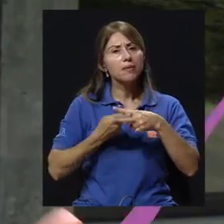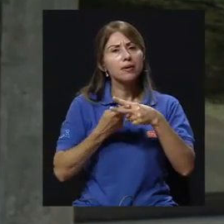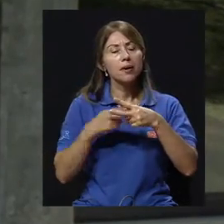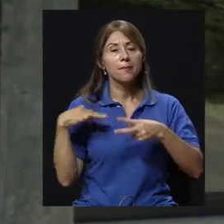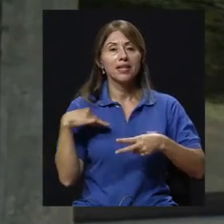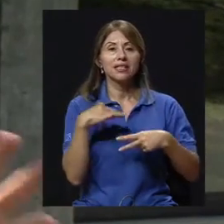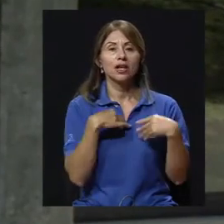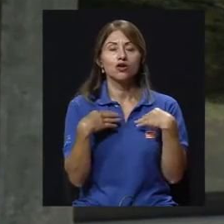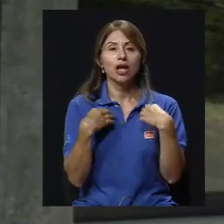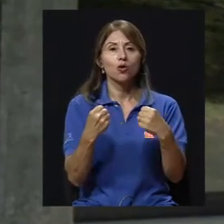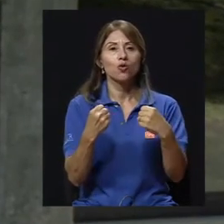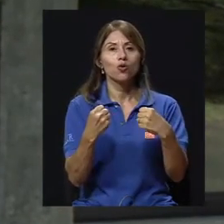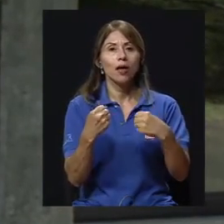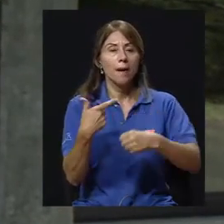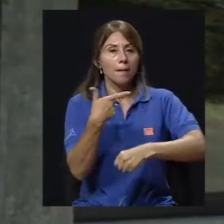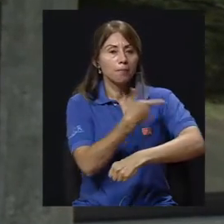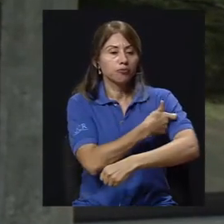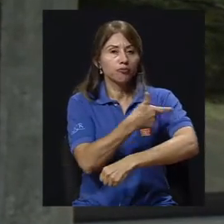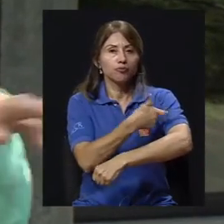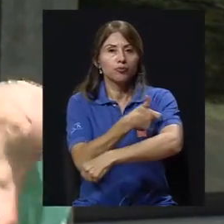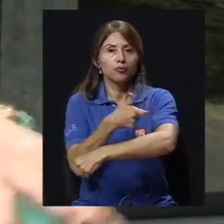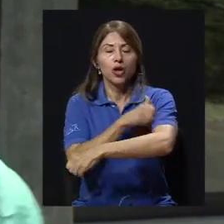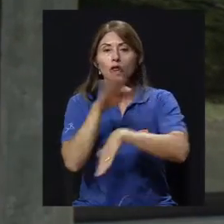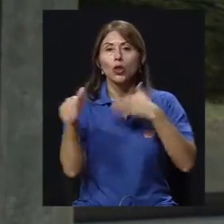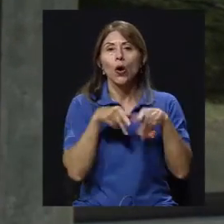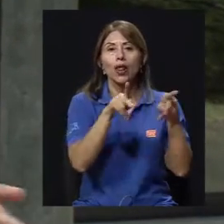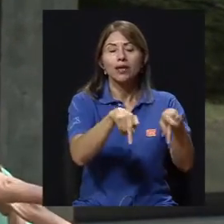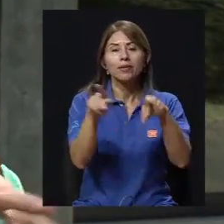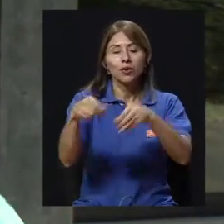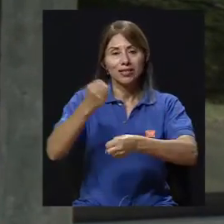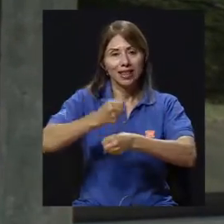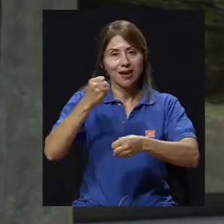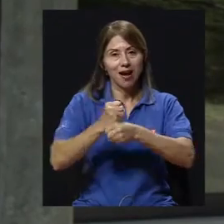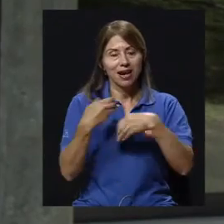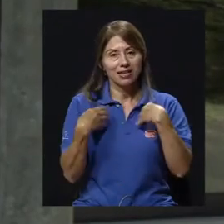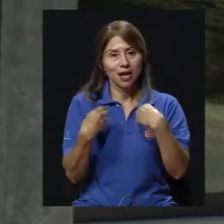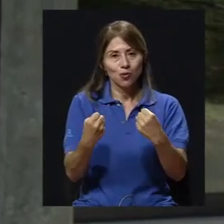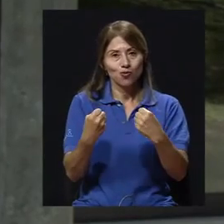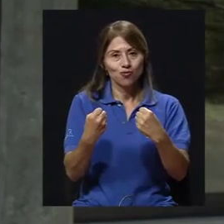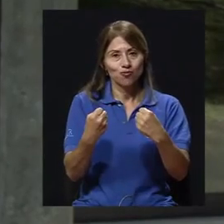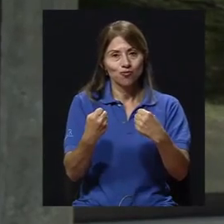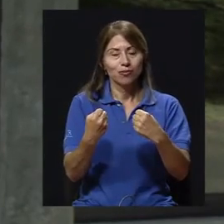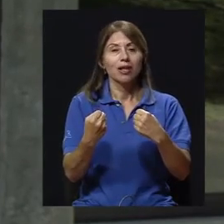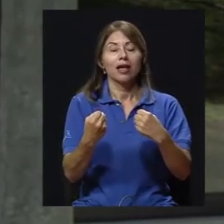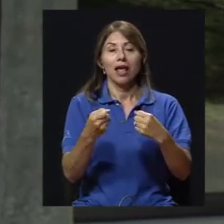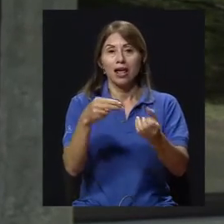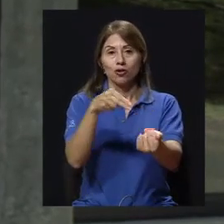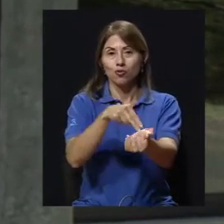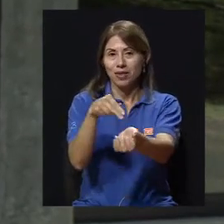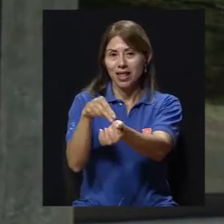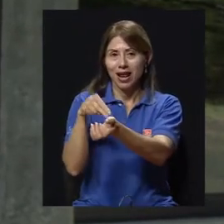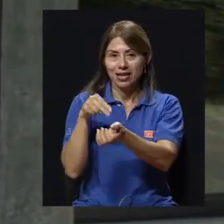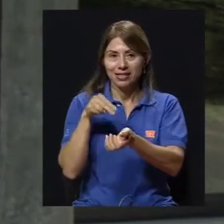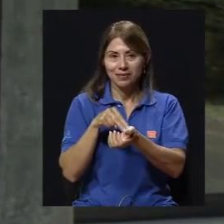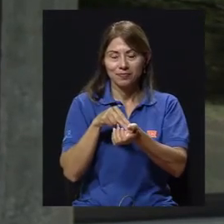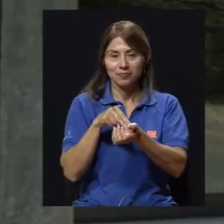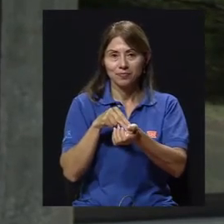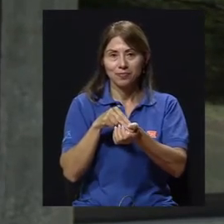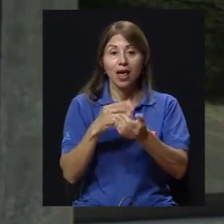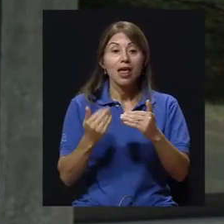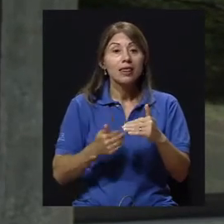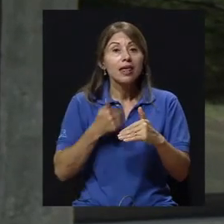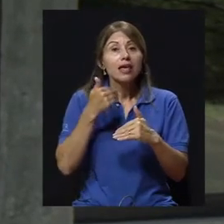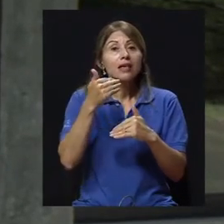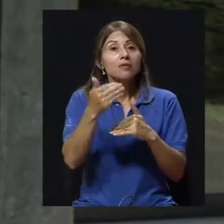la vacunación de todo el personal del servicio sanitario de los hospitales. Y posteriormente comenzó, dentro del